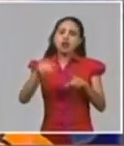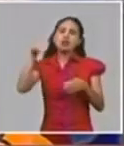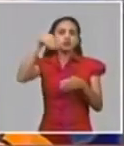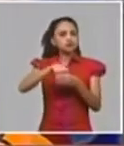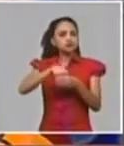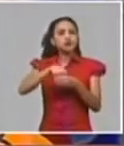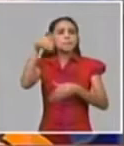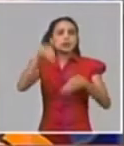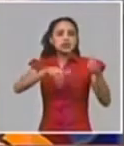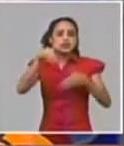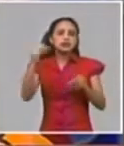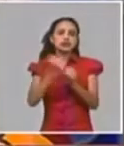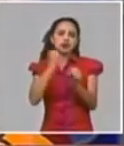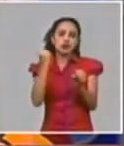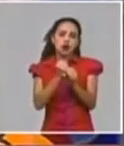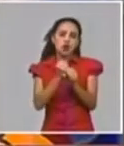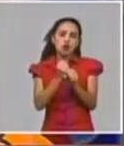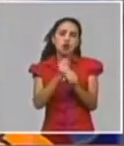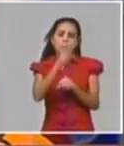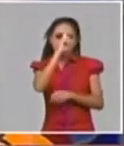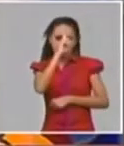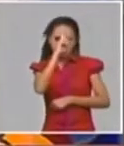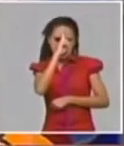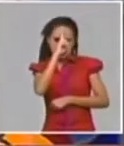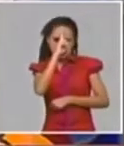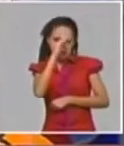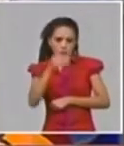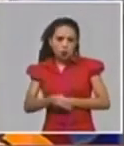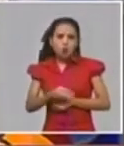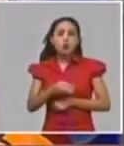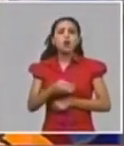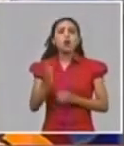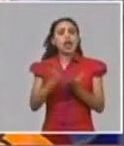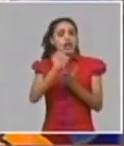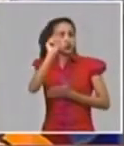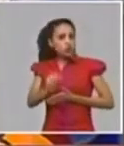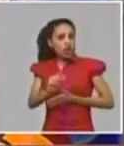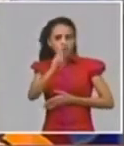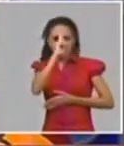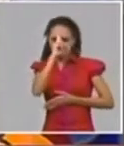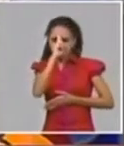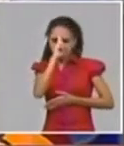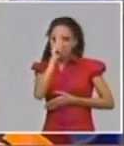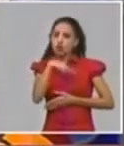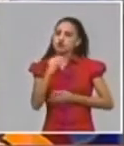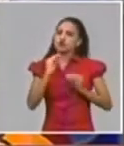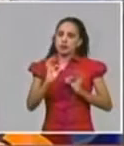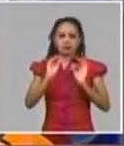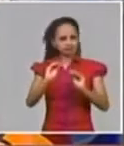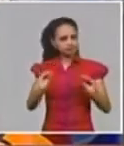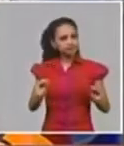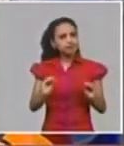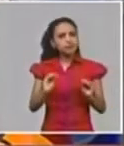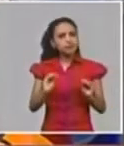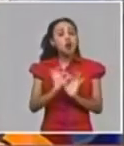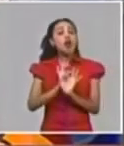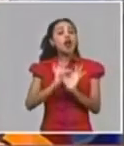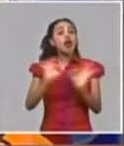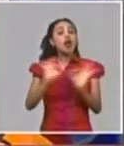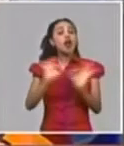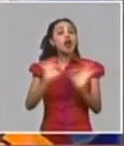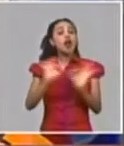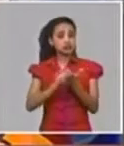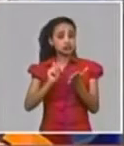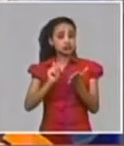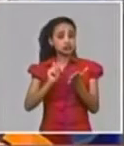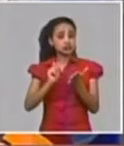la salud también los estudiantes aquí seguimos siempre llamando a la calidad de la pesquisa eso todos los días nos da un número